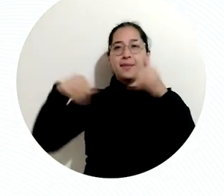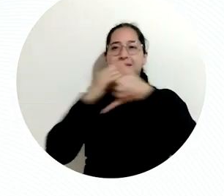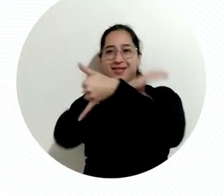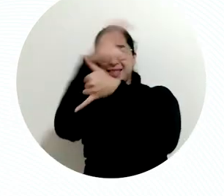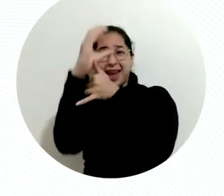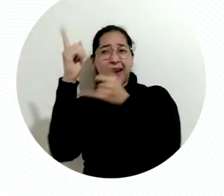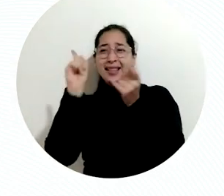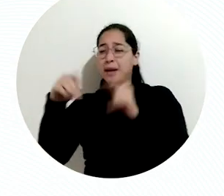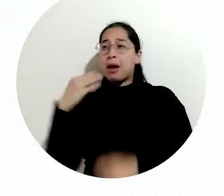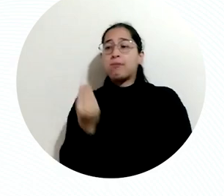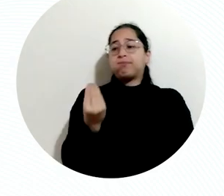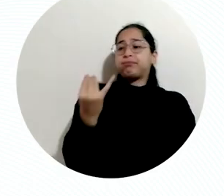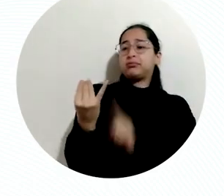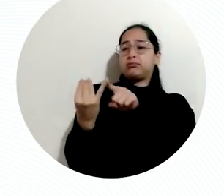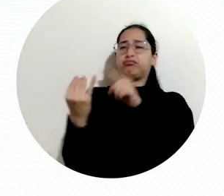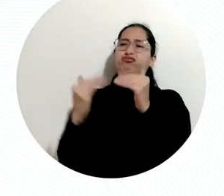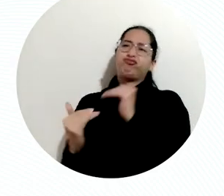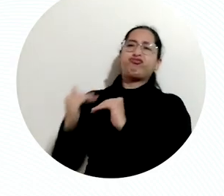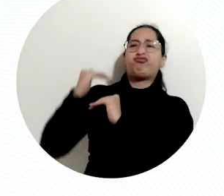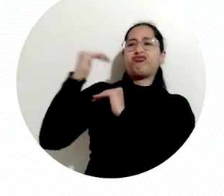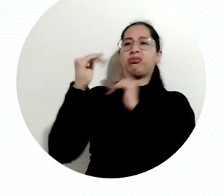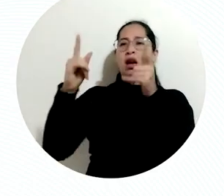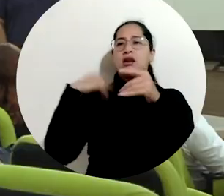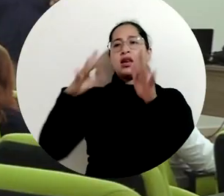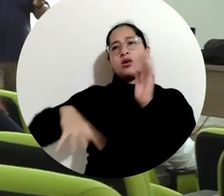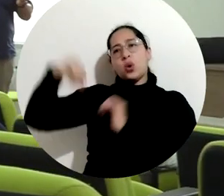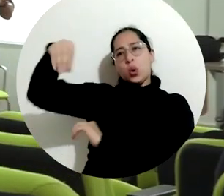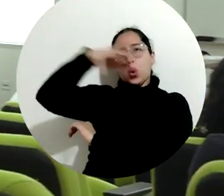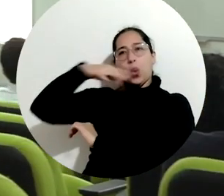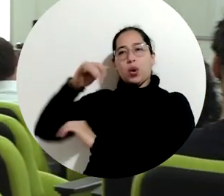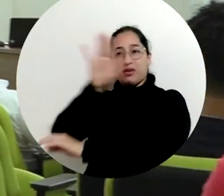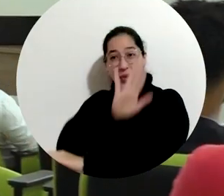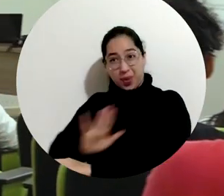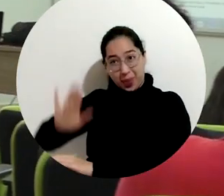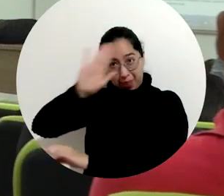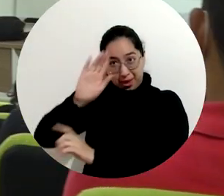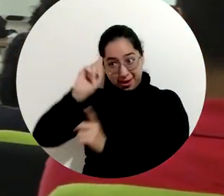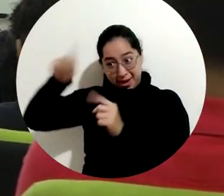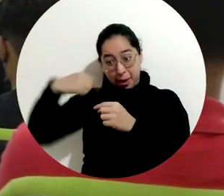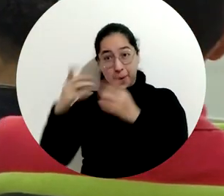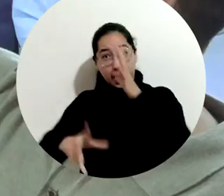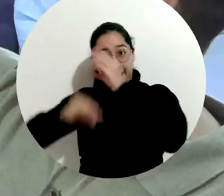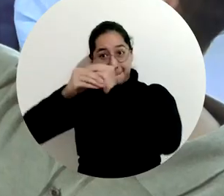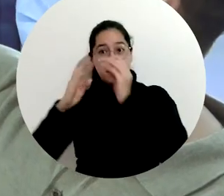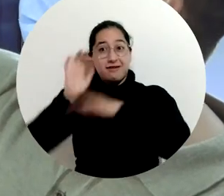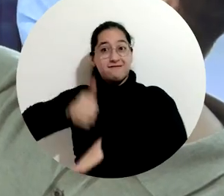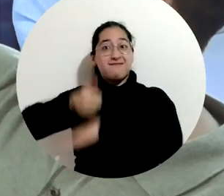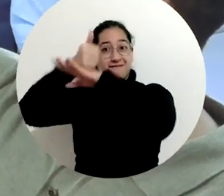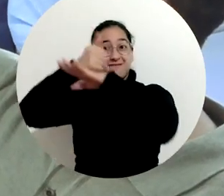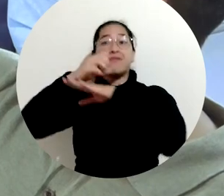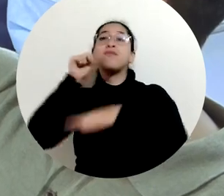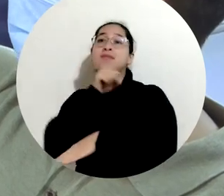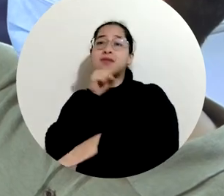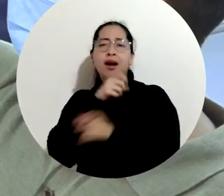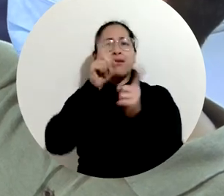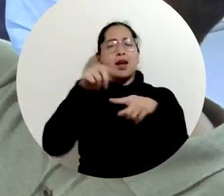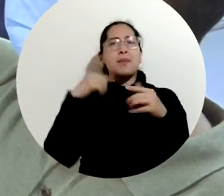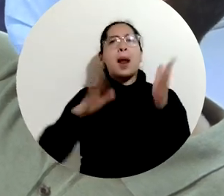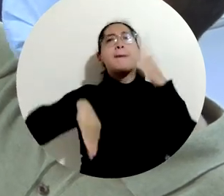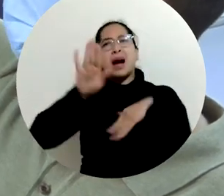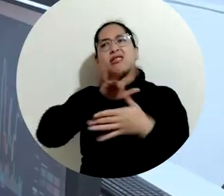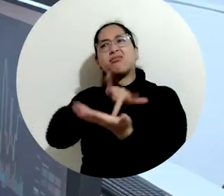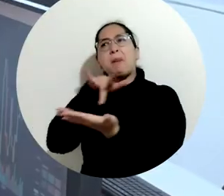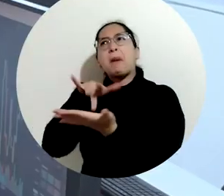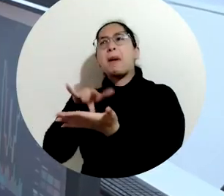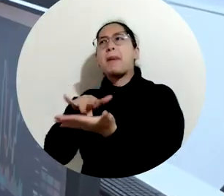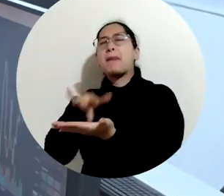y la única que sobresalió en el departamento del Magdalena. Finalmente, el máximo directivo resaltó que el país incrementó su participación en